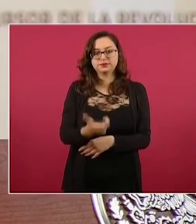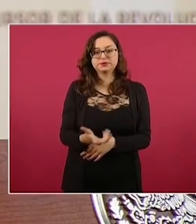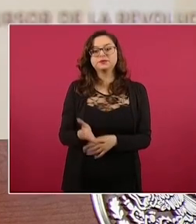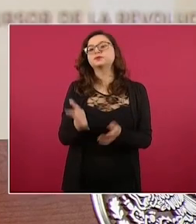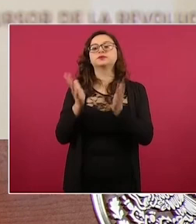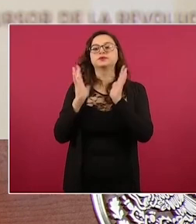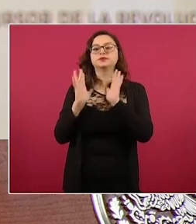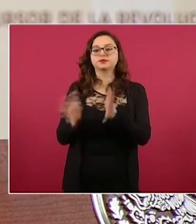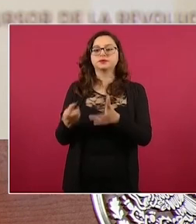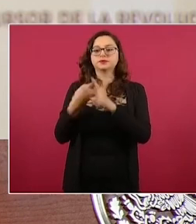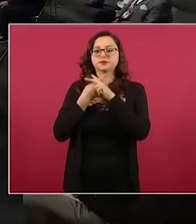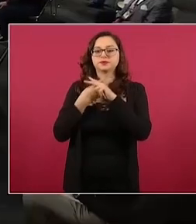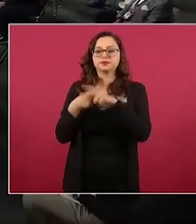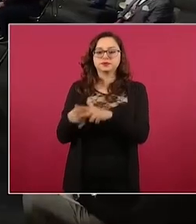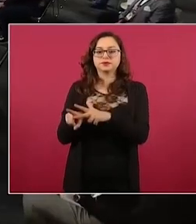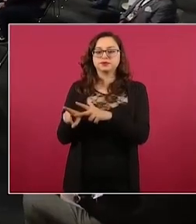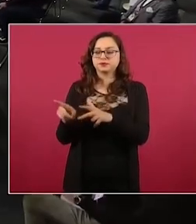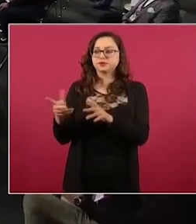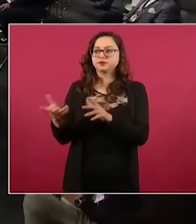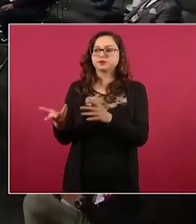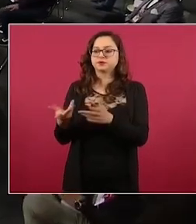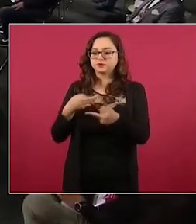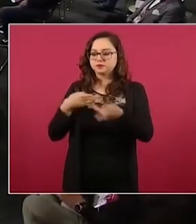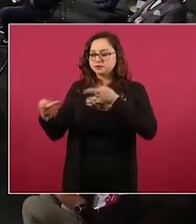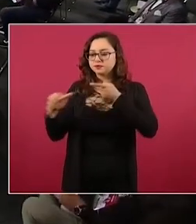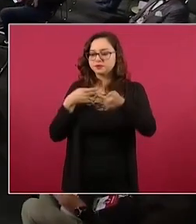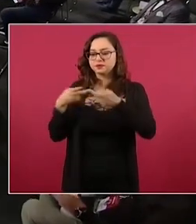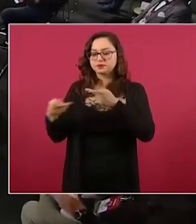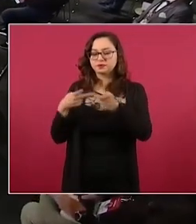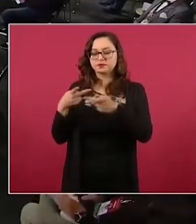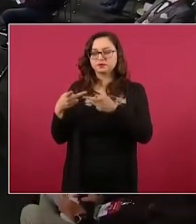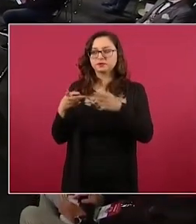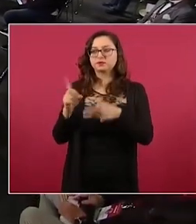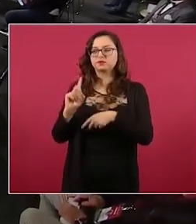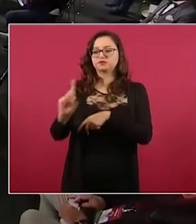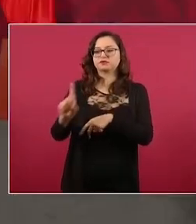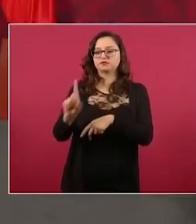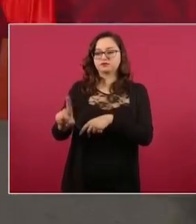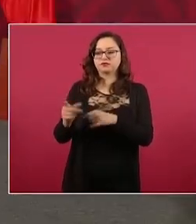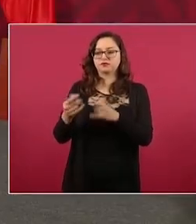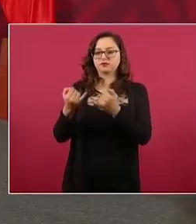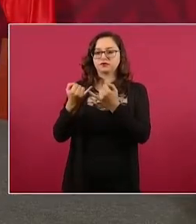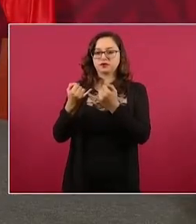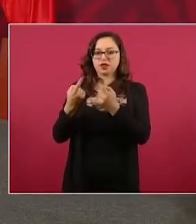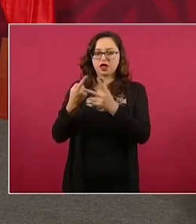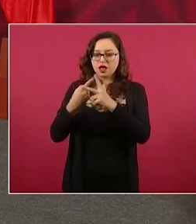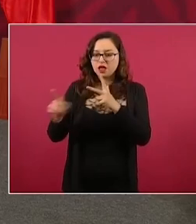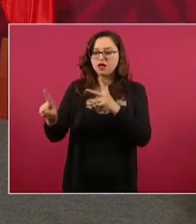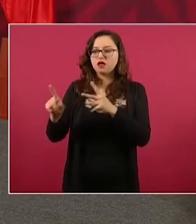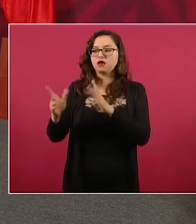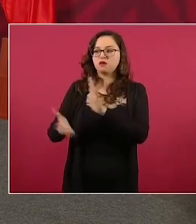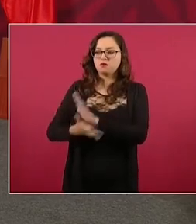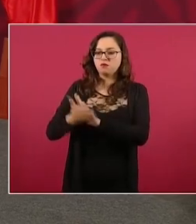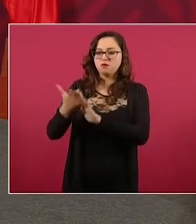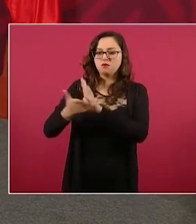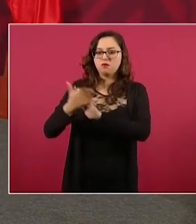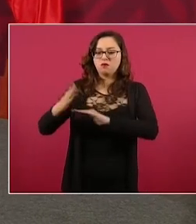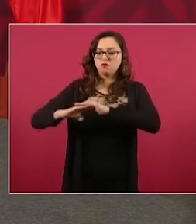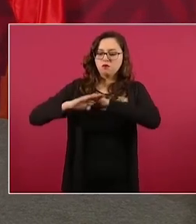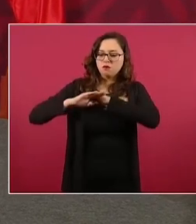trabajando se va a iniciar toda la repaimentación con